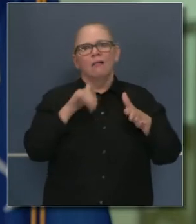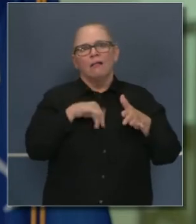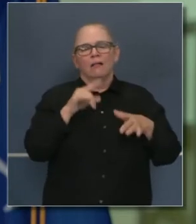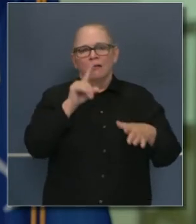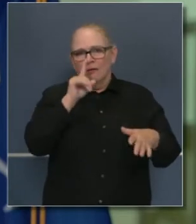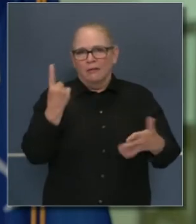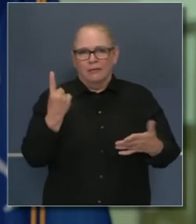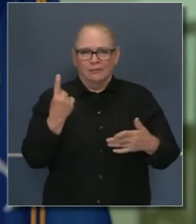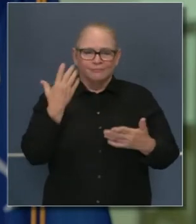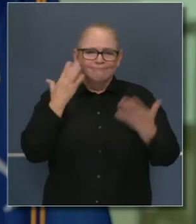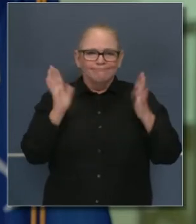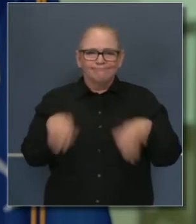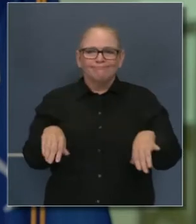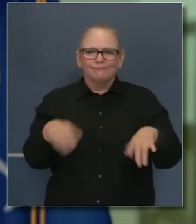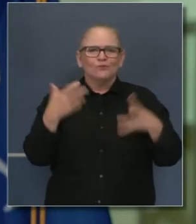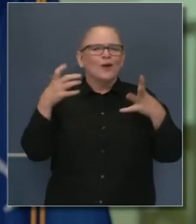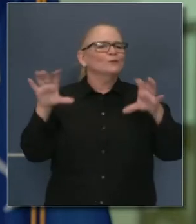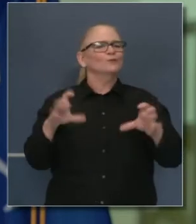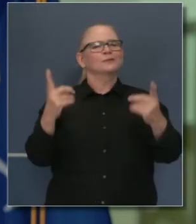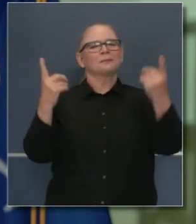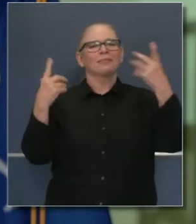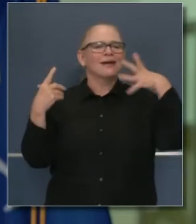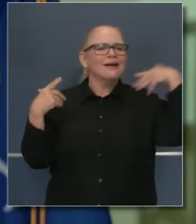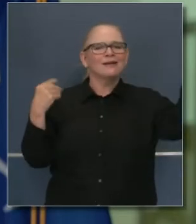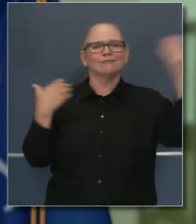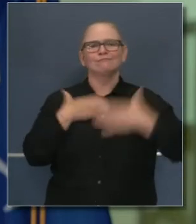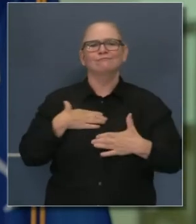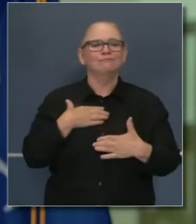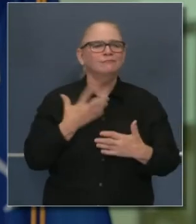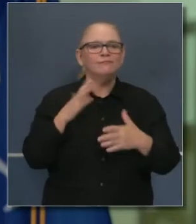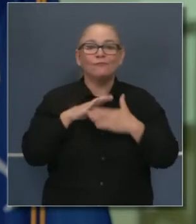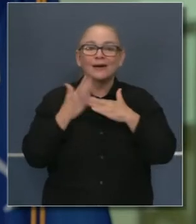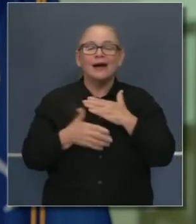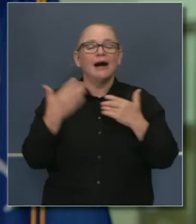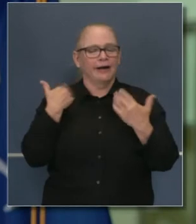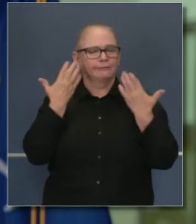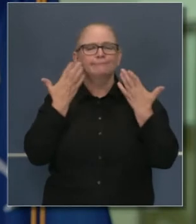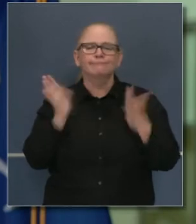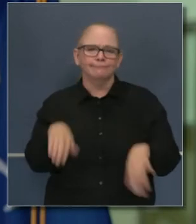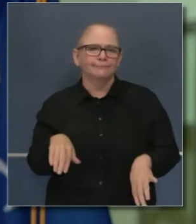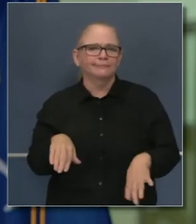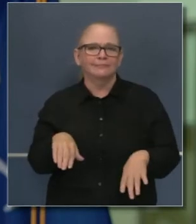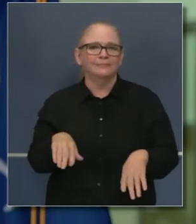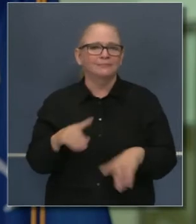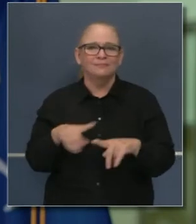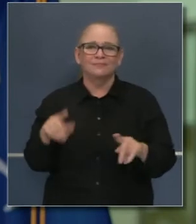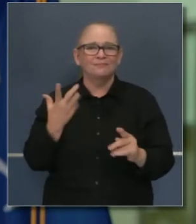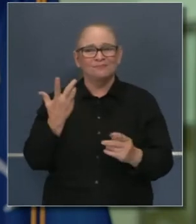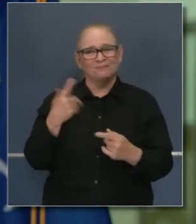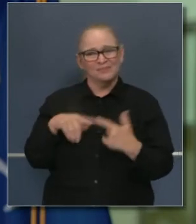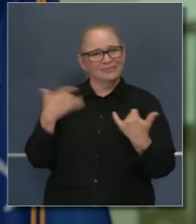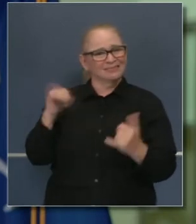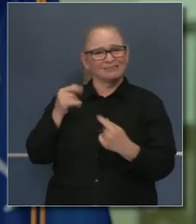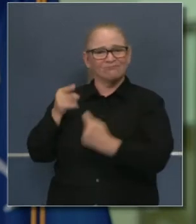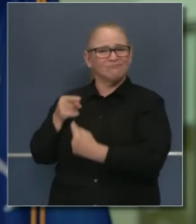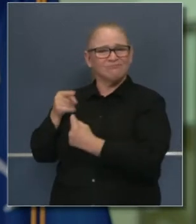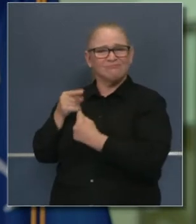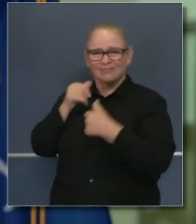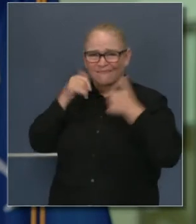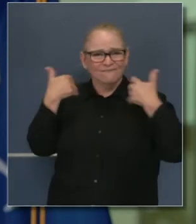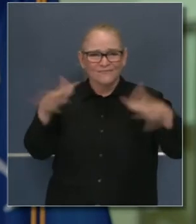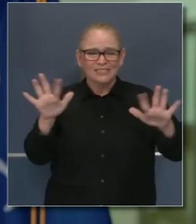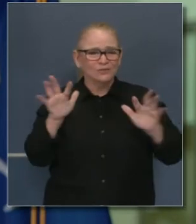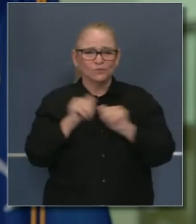gustamos de participar en ellas en los fines de semana a pesar de luchar con estos